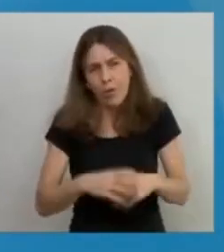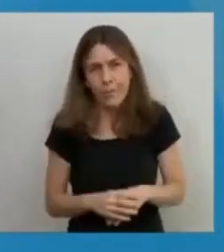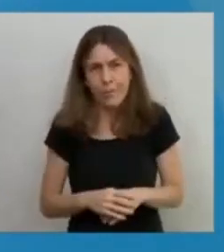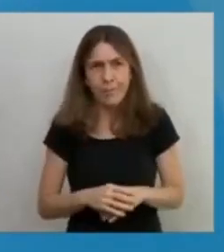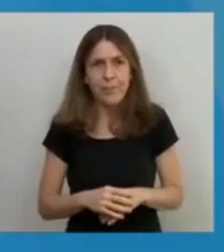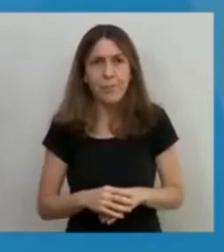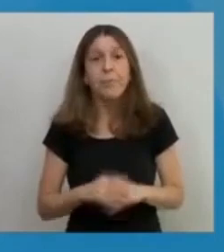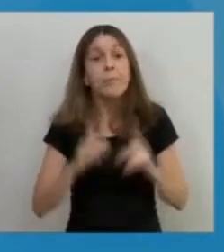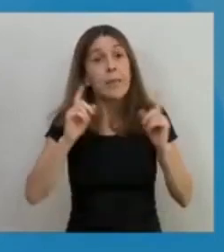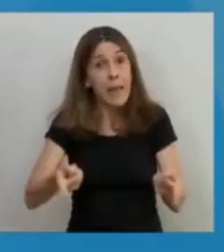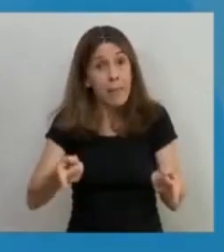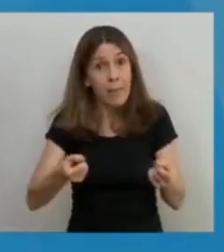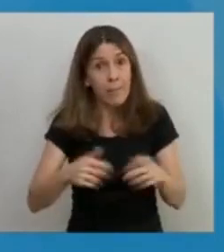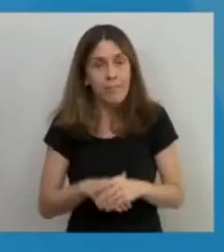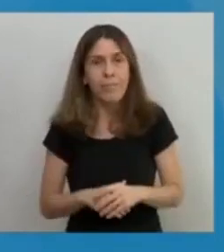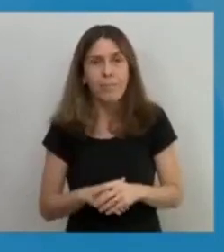también